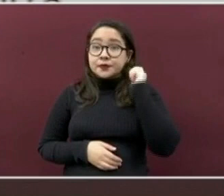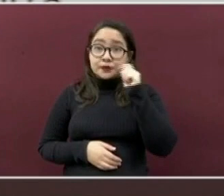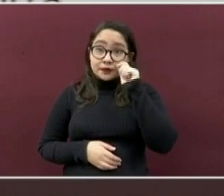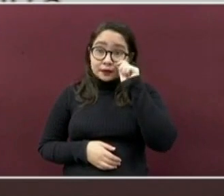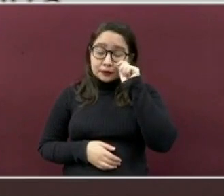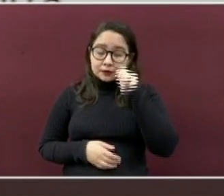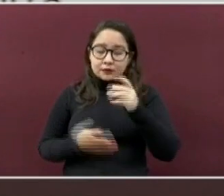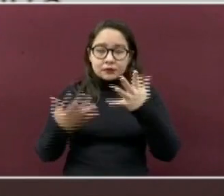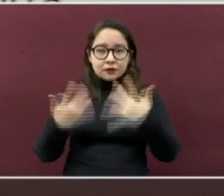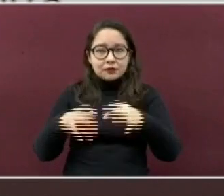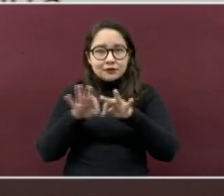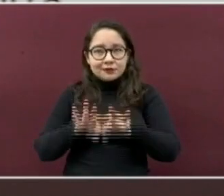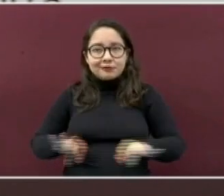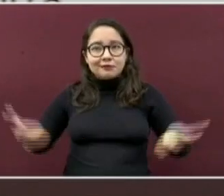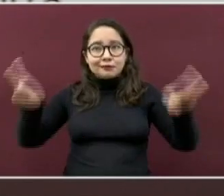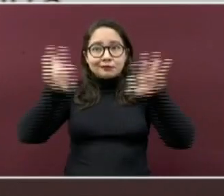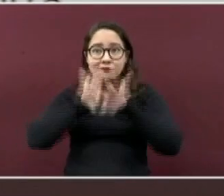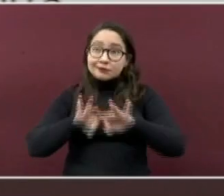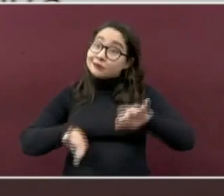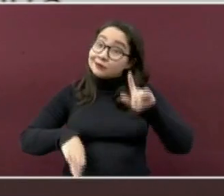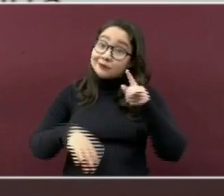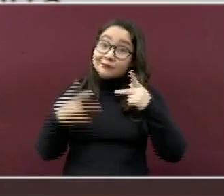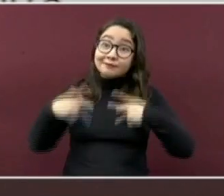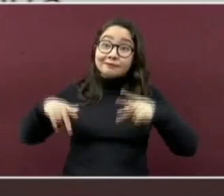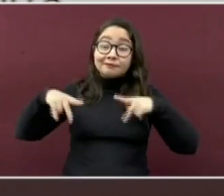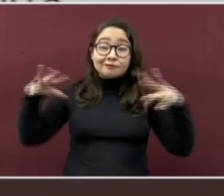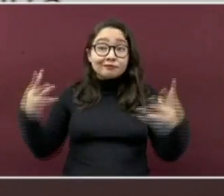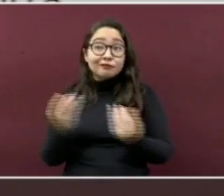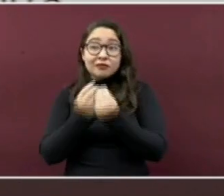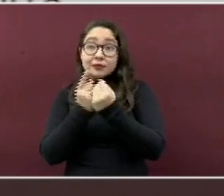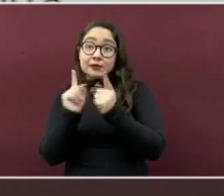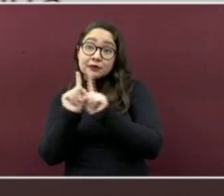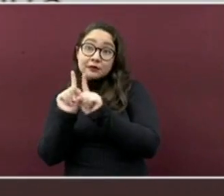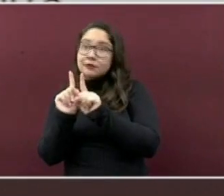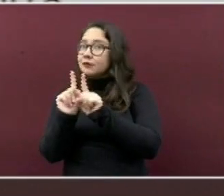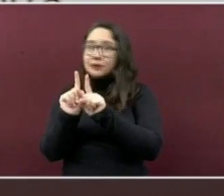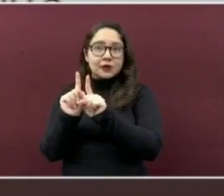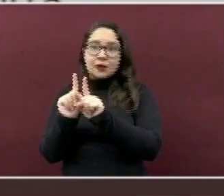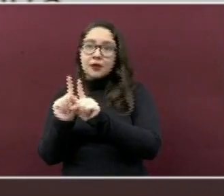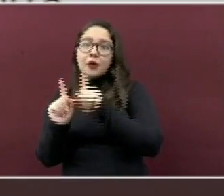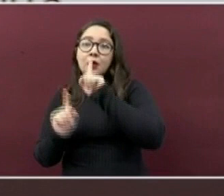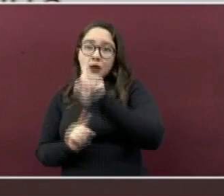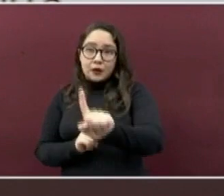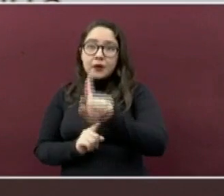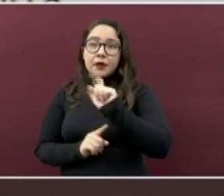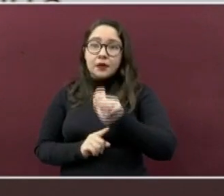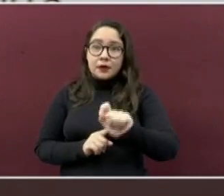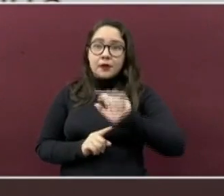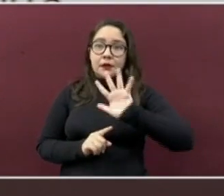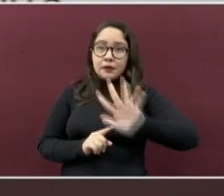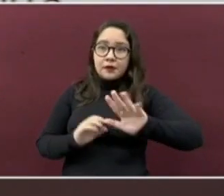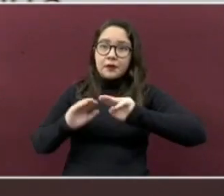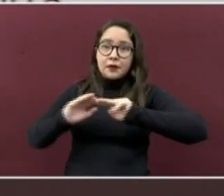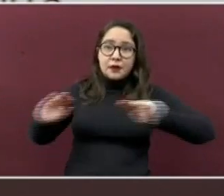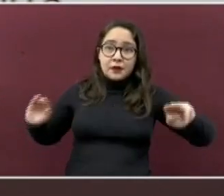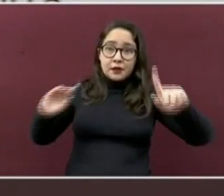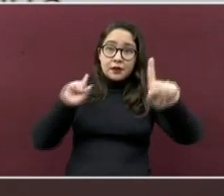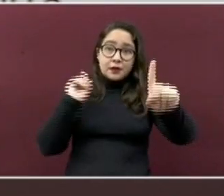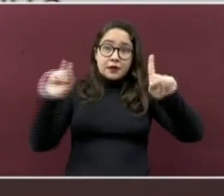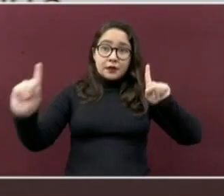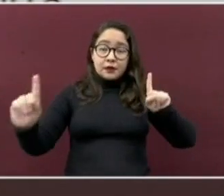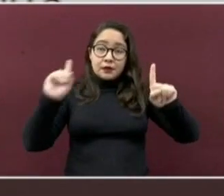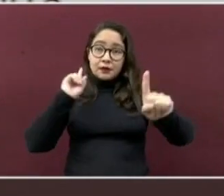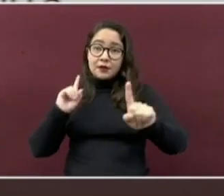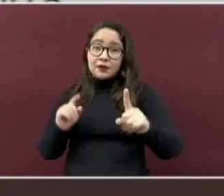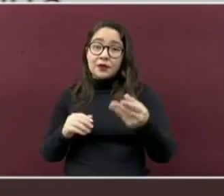Es muy importante mantener la sana distancia con las demás personas del lugar al que acuda y